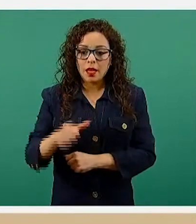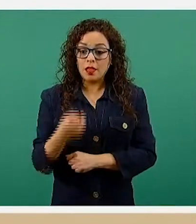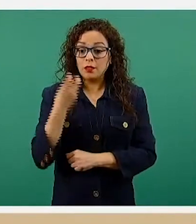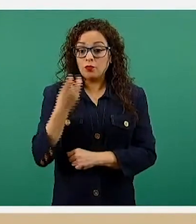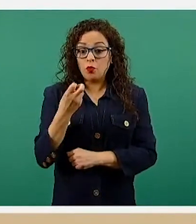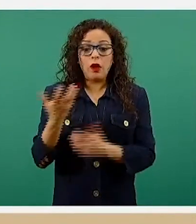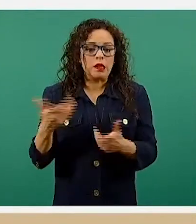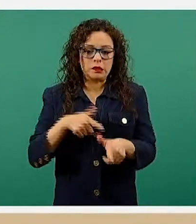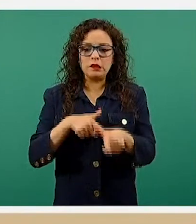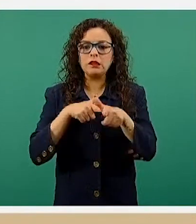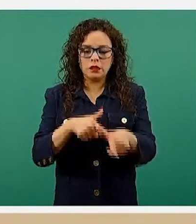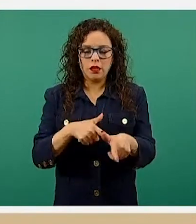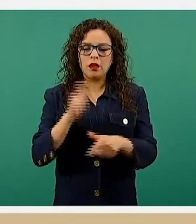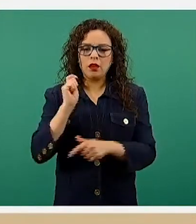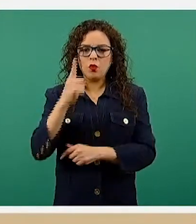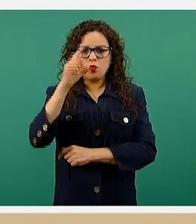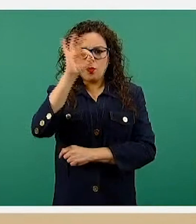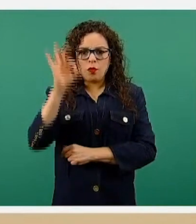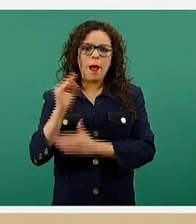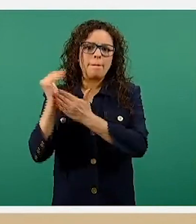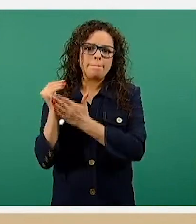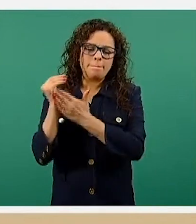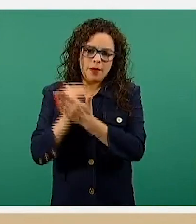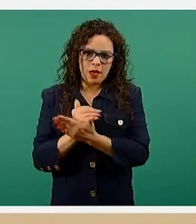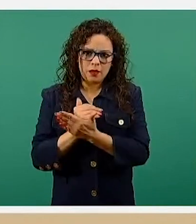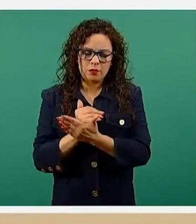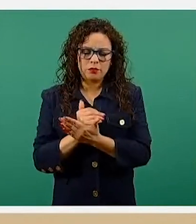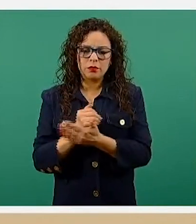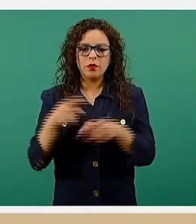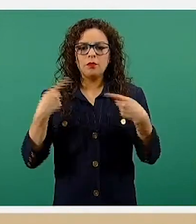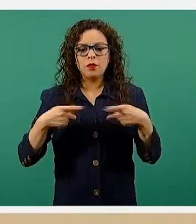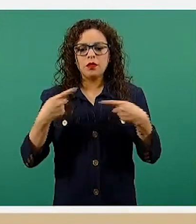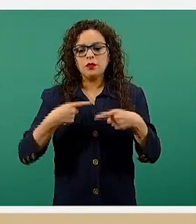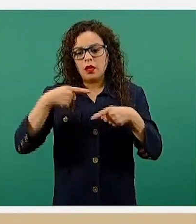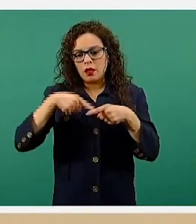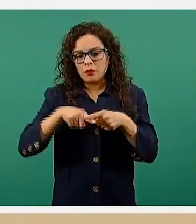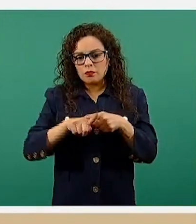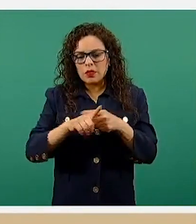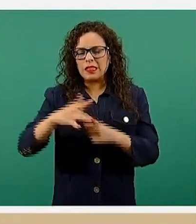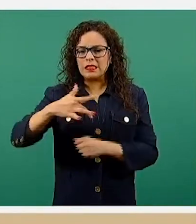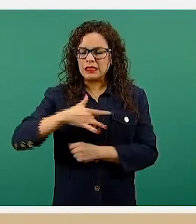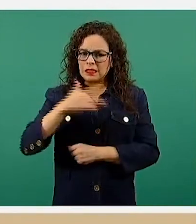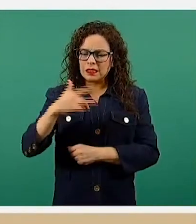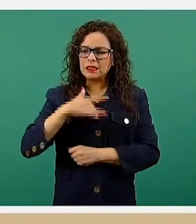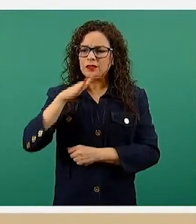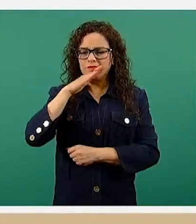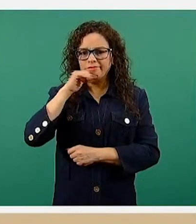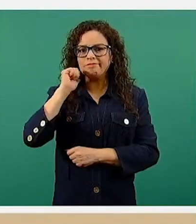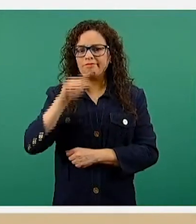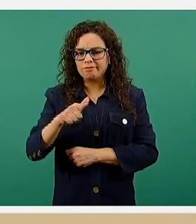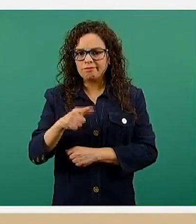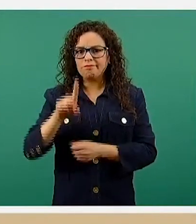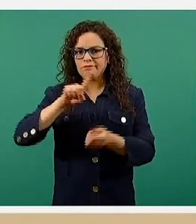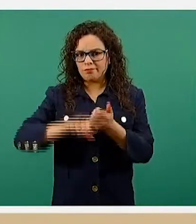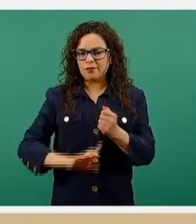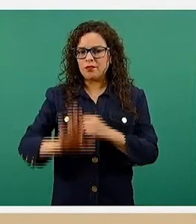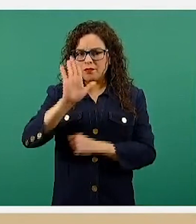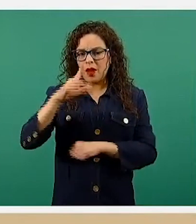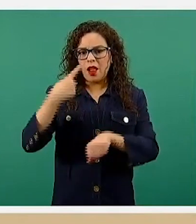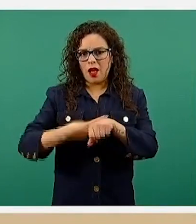tanto, también menos del 1 por ciento las personas que han iniciado con signos y síntomas de la COVID-19